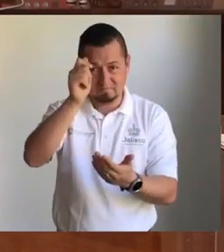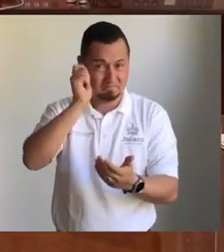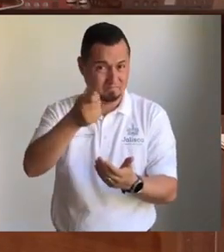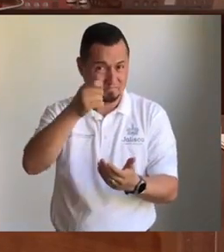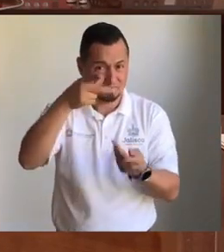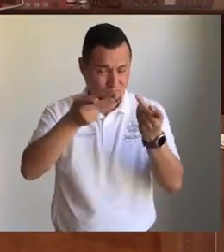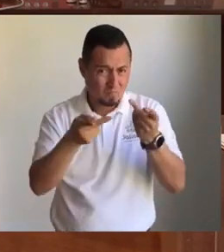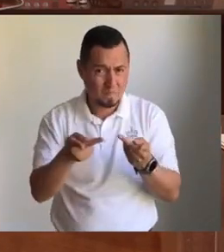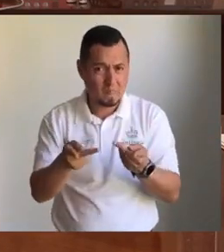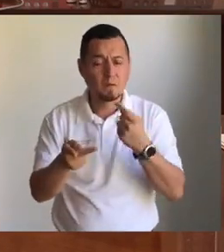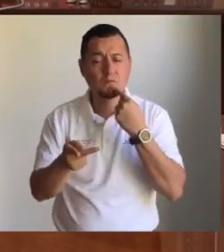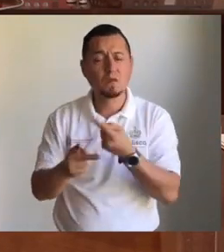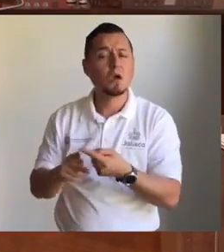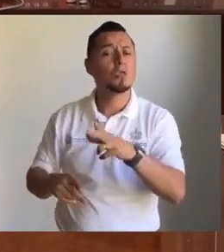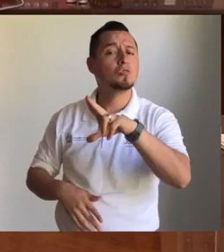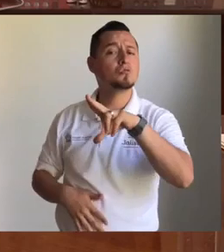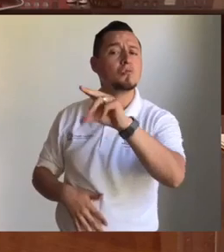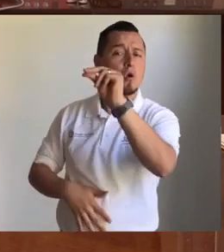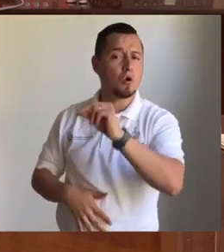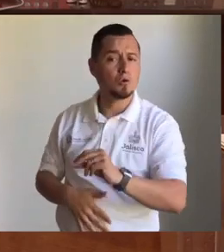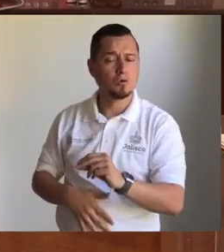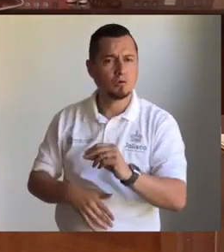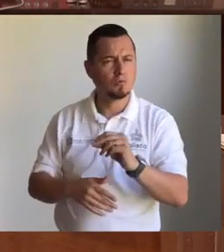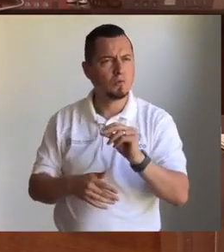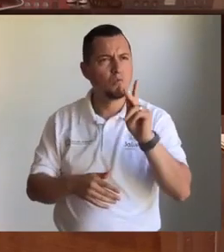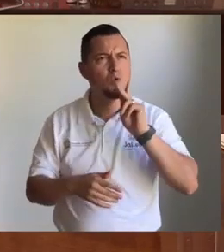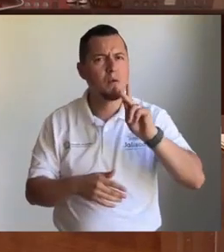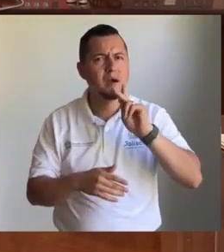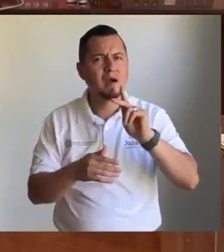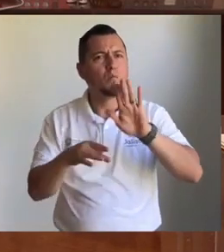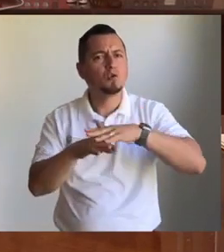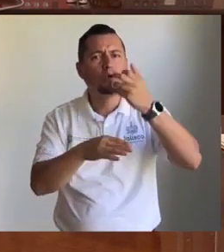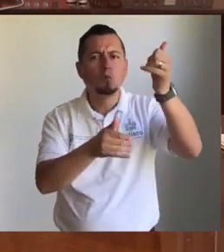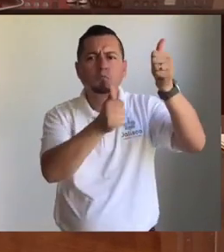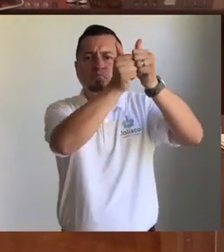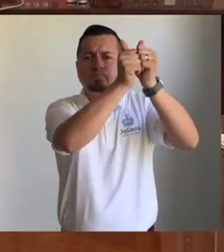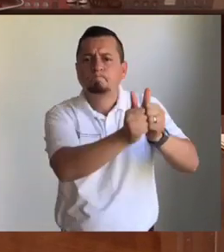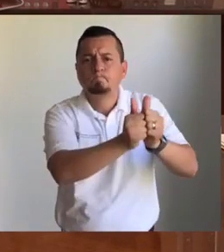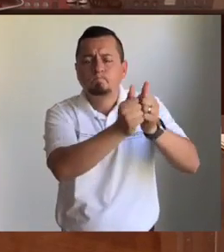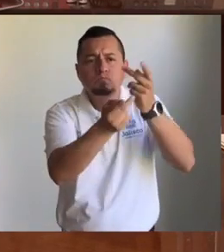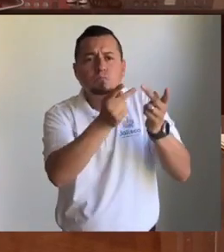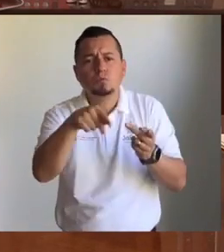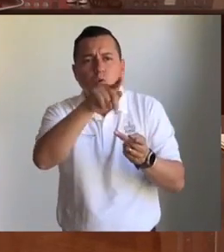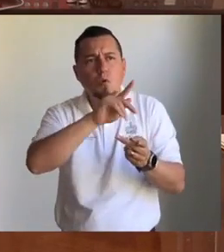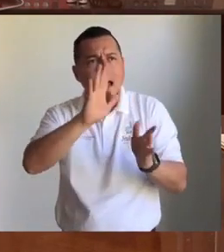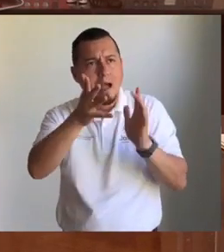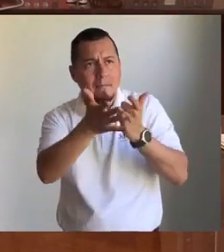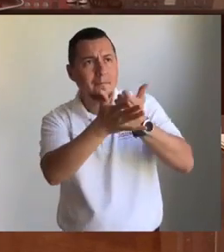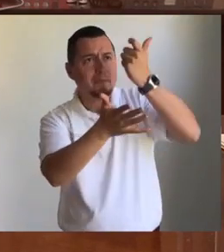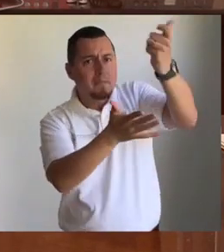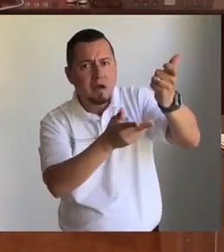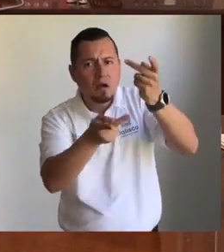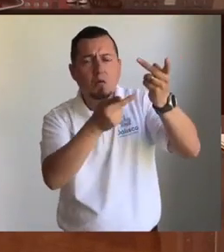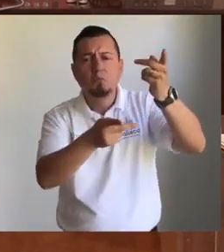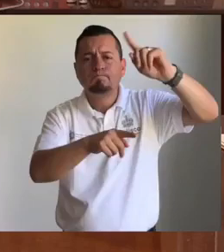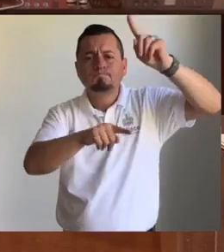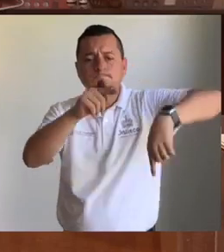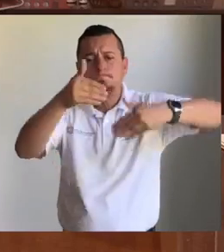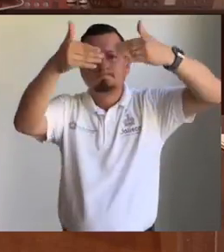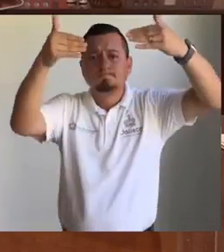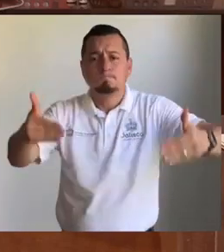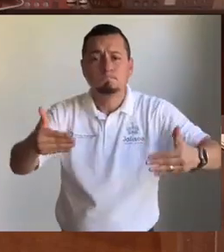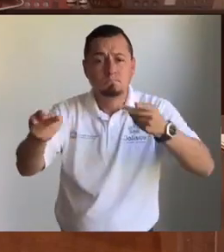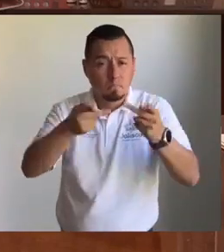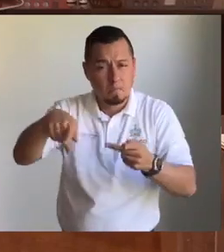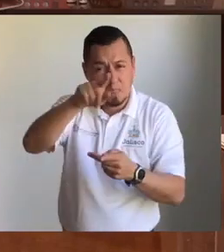y lo único que hemos tenido como respuesta es un no que no tiene una explicación. Porque el día de ayer, en sus redes sociales, subsecretario Gatell,